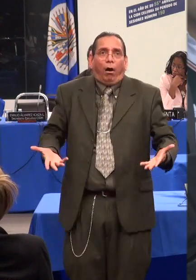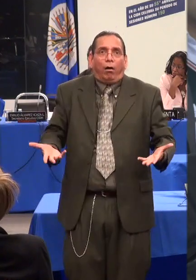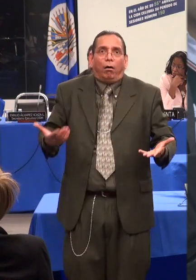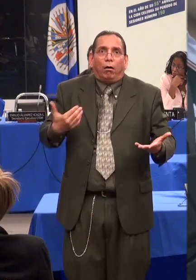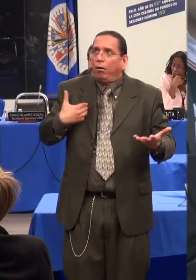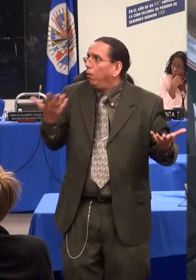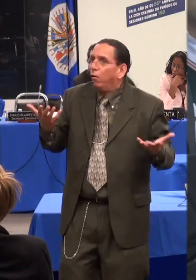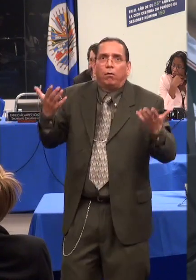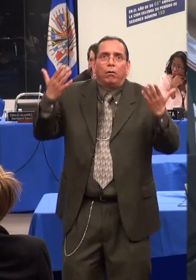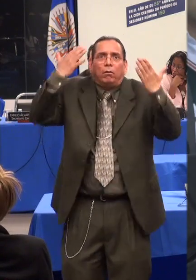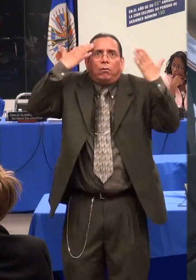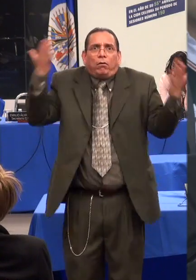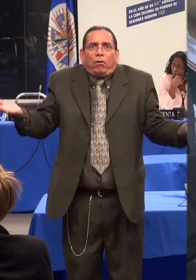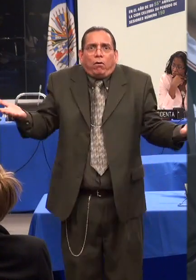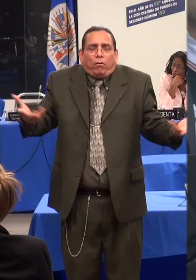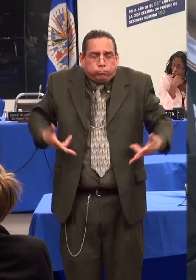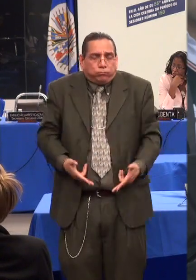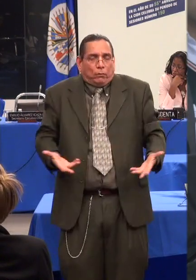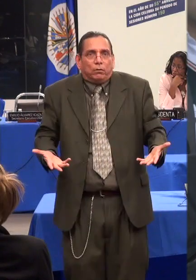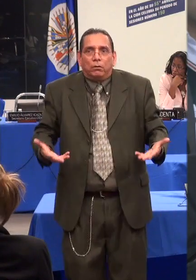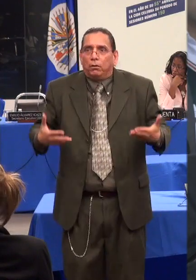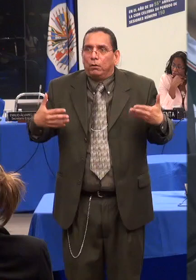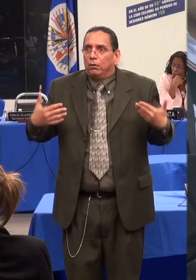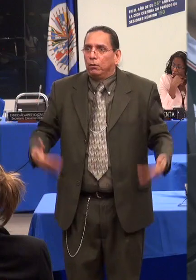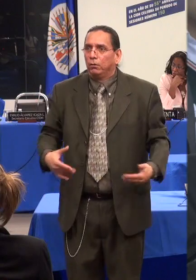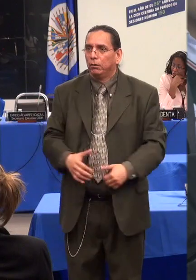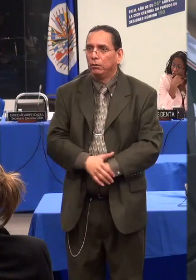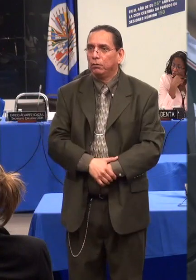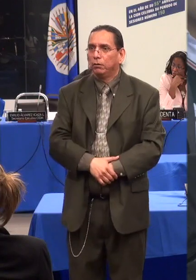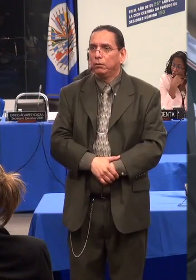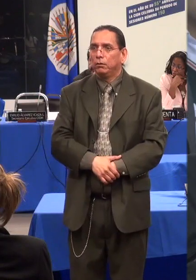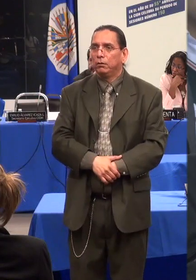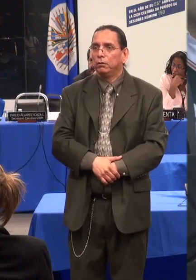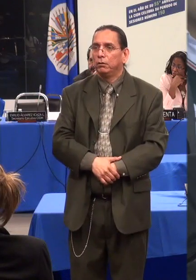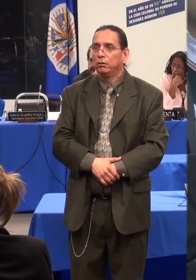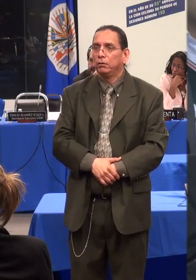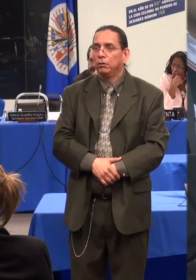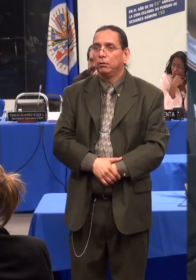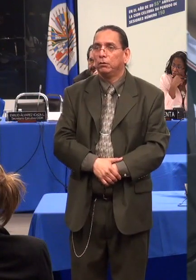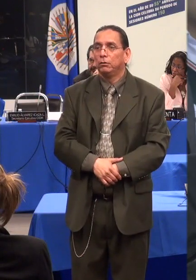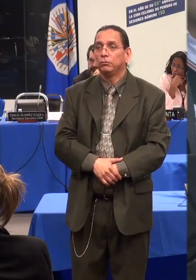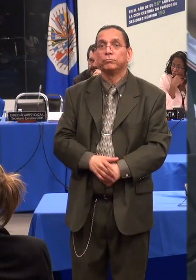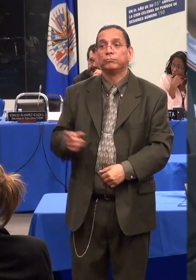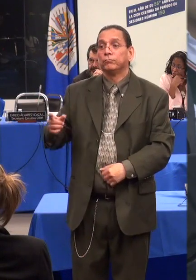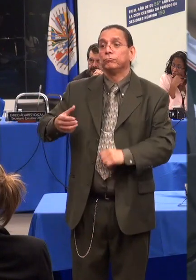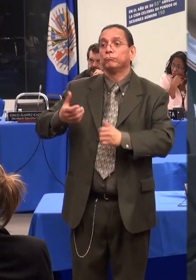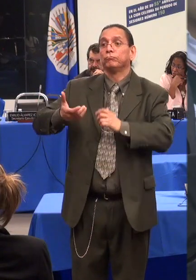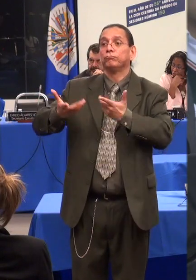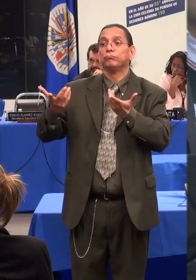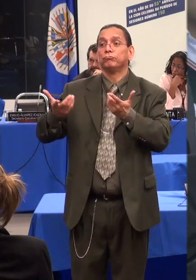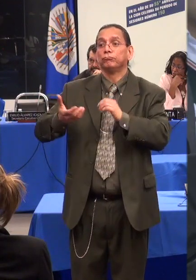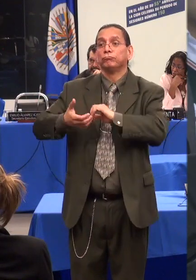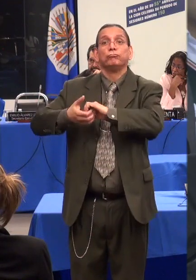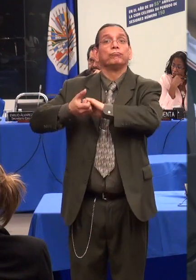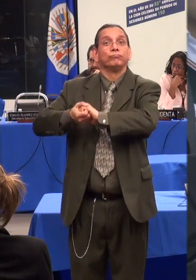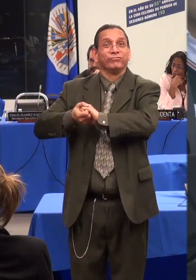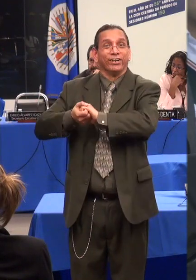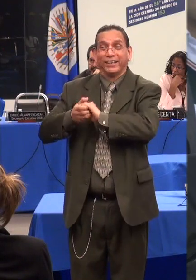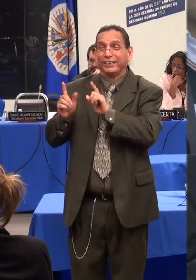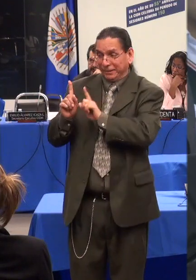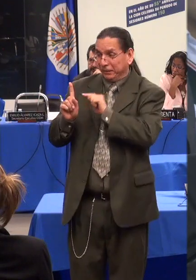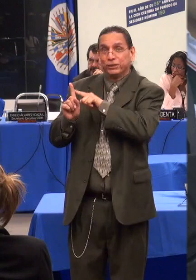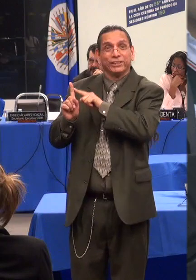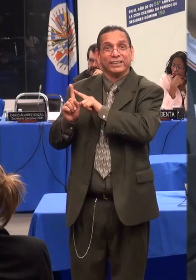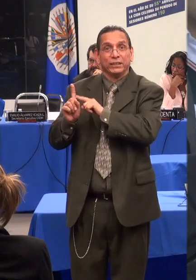Cuando yo llego a cualquier parte me tratan como una niña pequeña. Cuando yo llego a cualquier